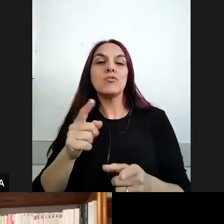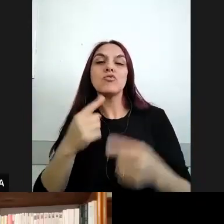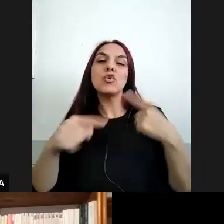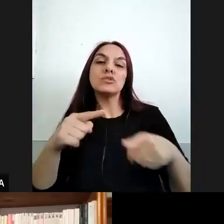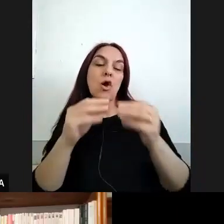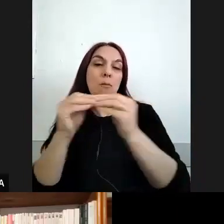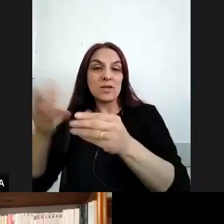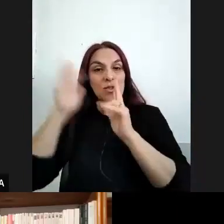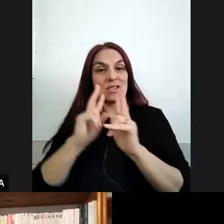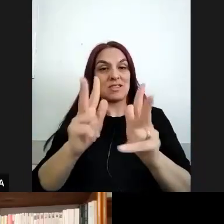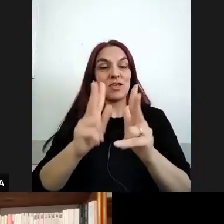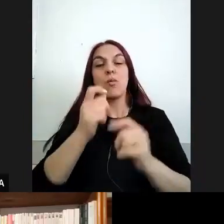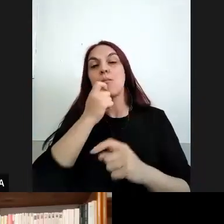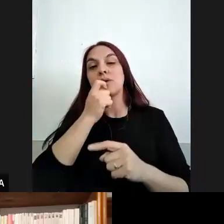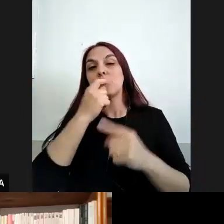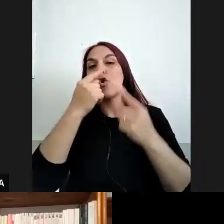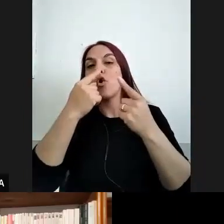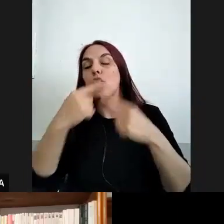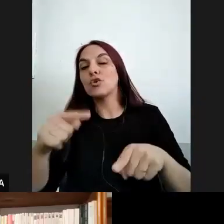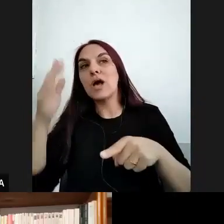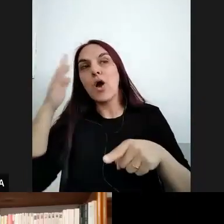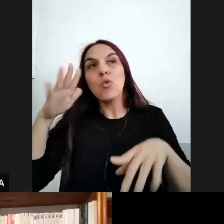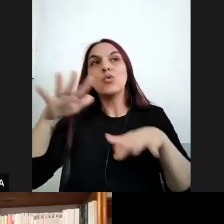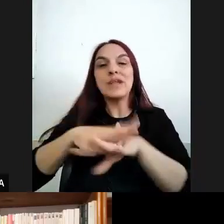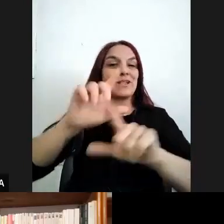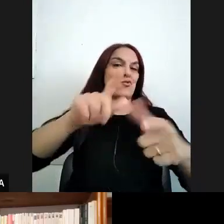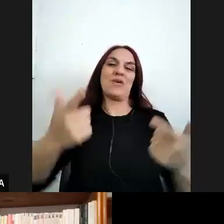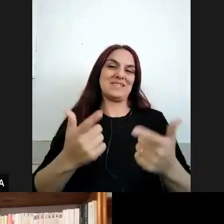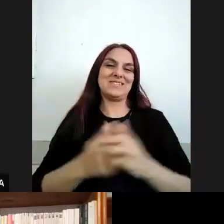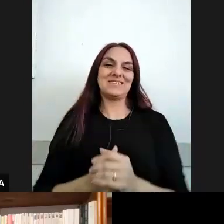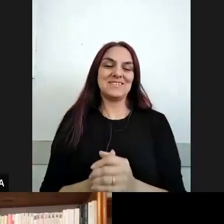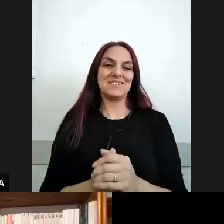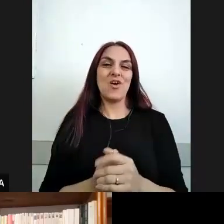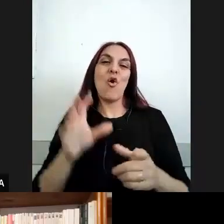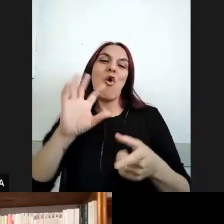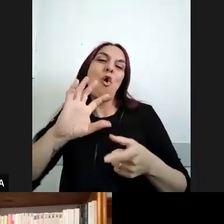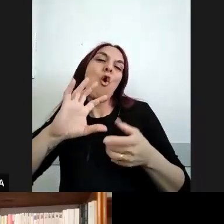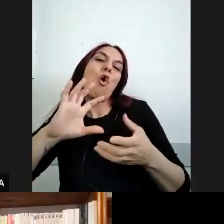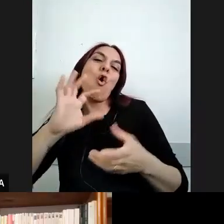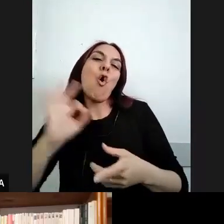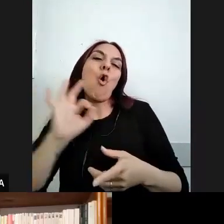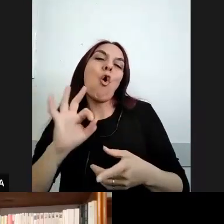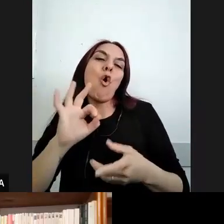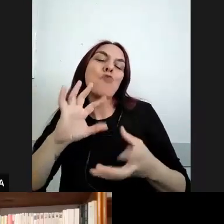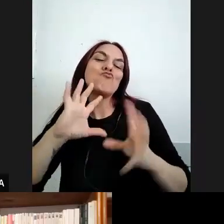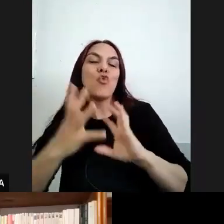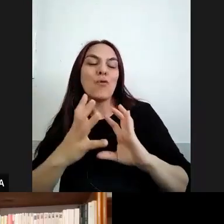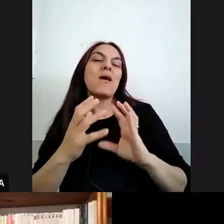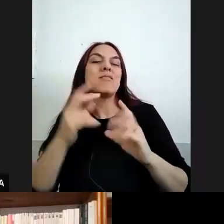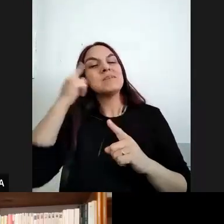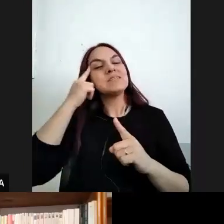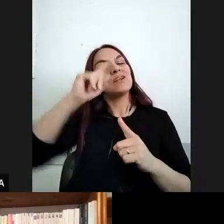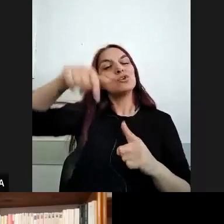remarcó como aquello que no es la interculturalidad o que por lo menos no es el posicionamiento del que vamos y estamos